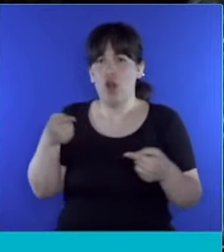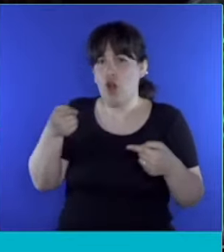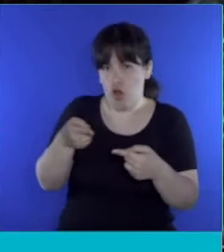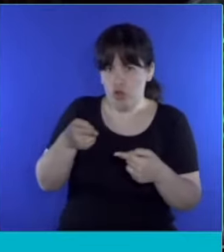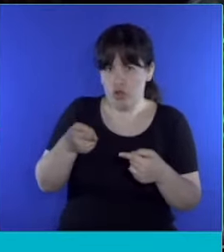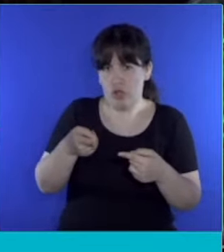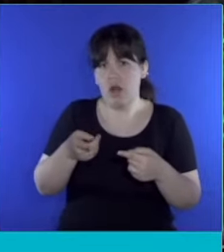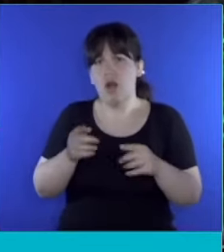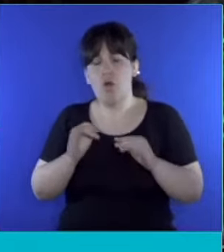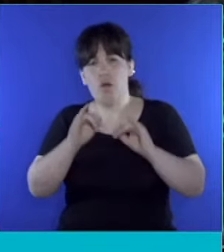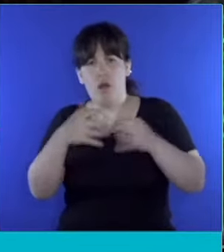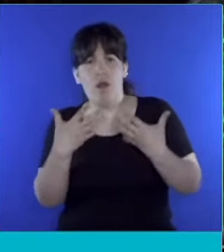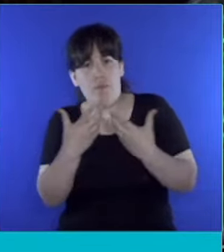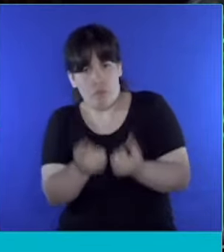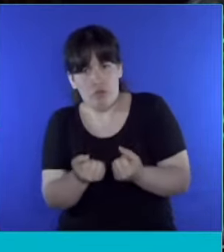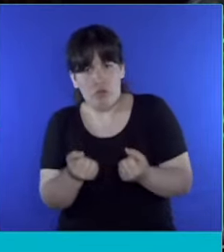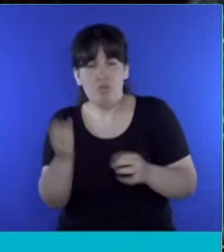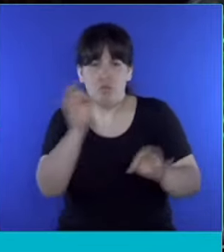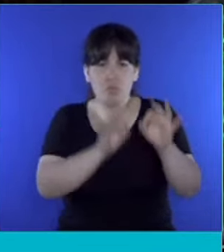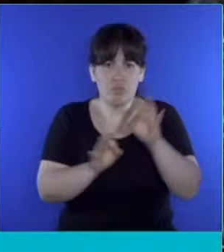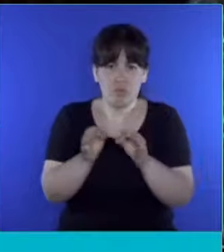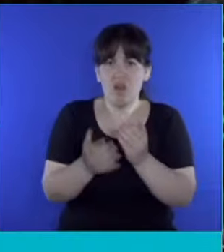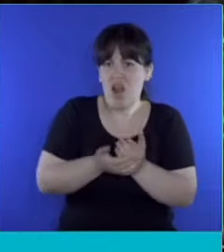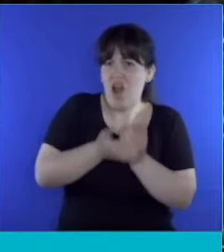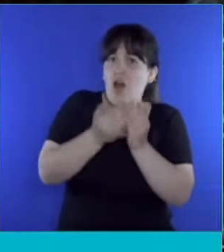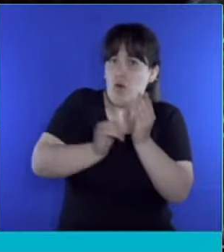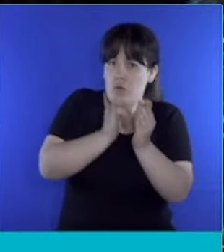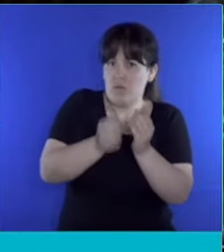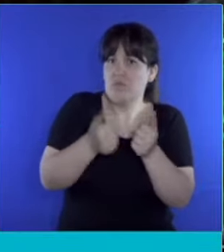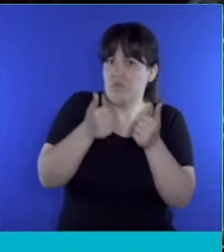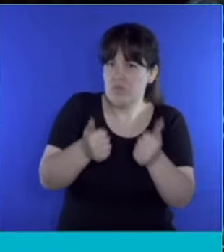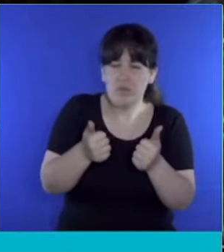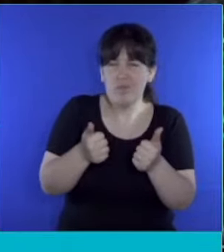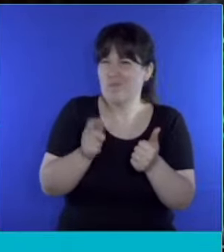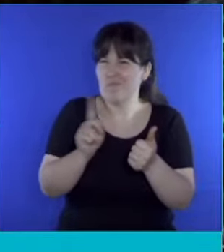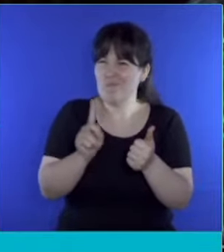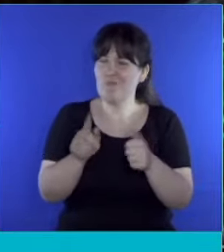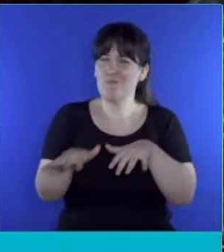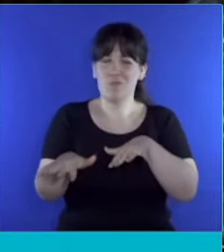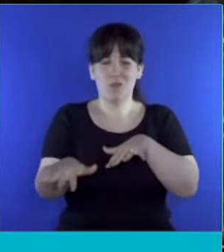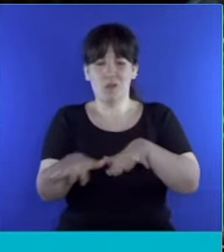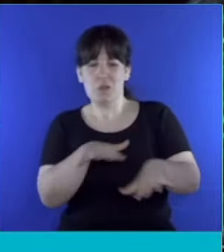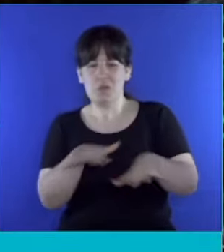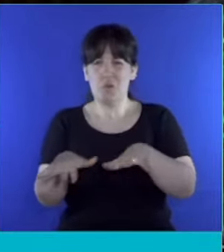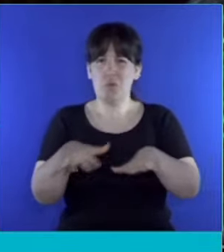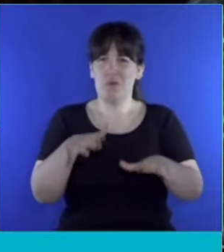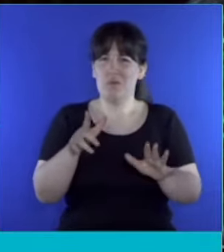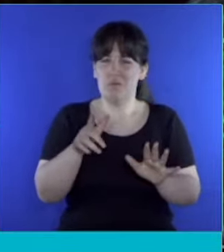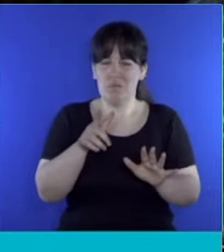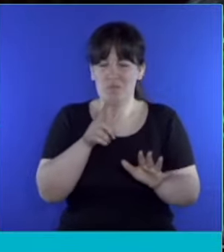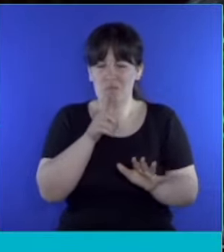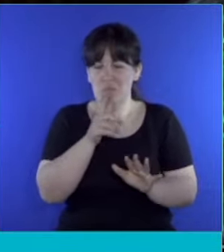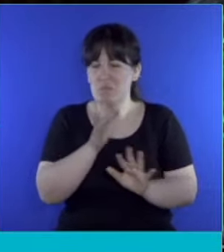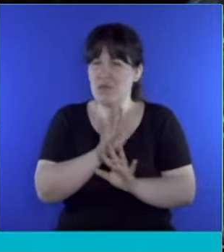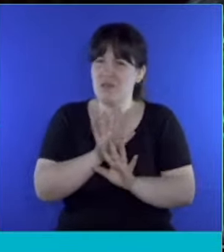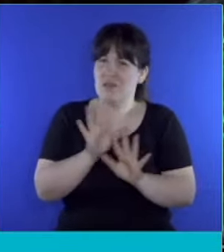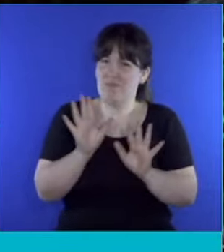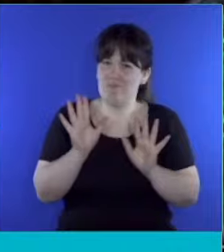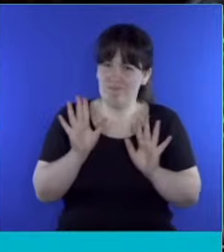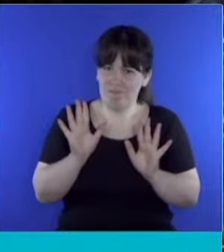o a favor de un proyecto, argumentar sin necesidad de caer en esas situaciones que me parece generan